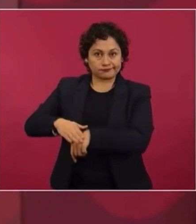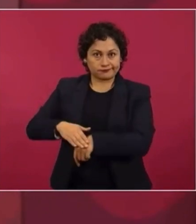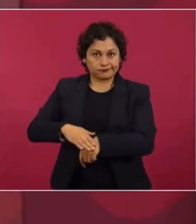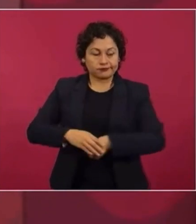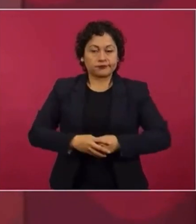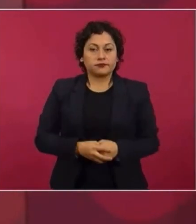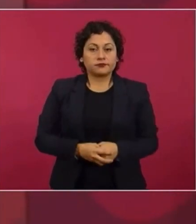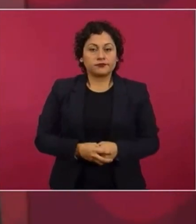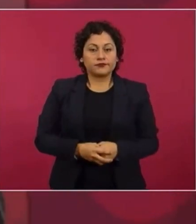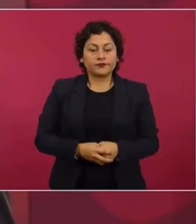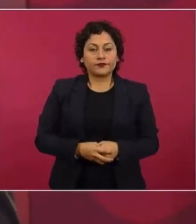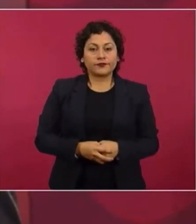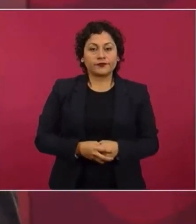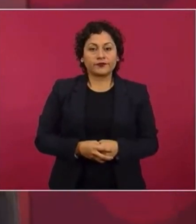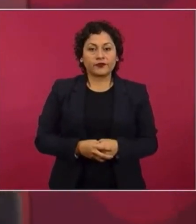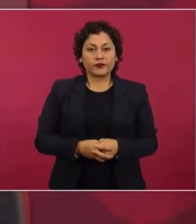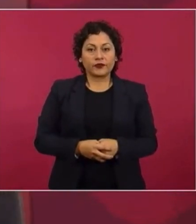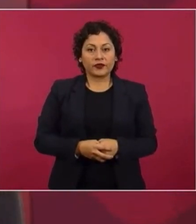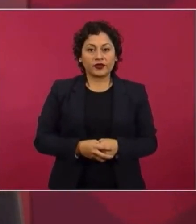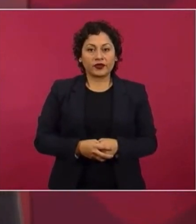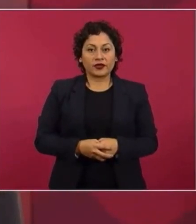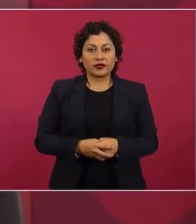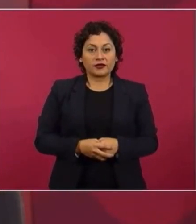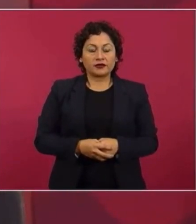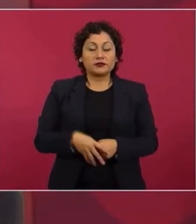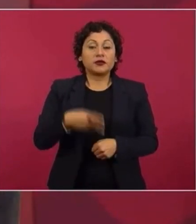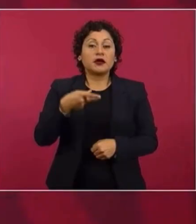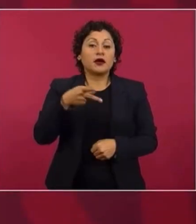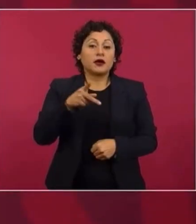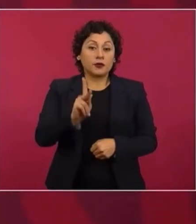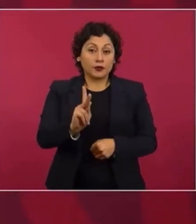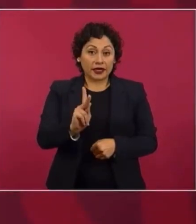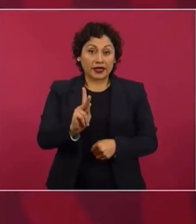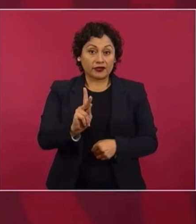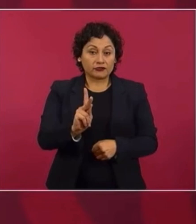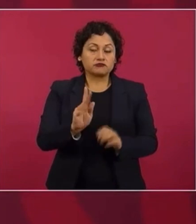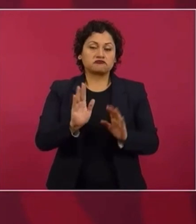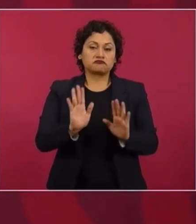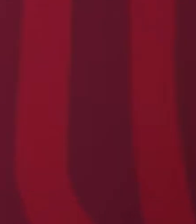Pero nosotros, ya que vamos a estar pensando,